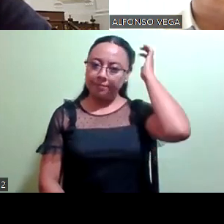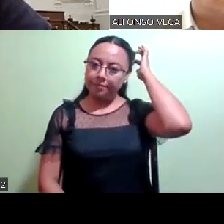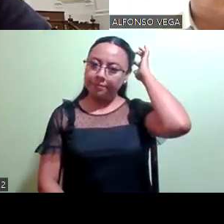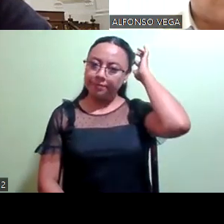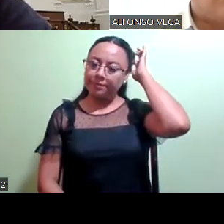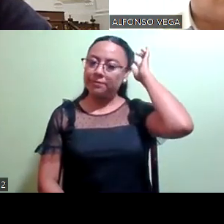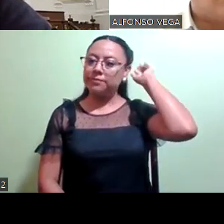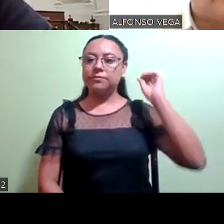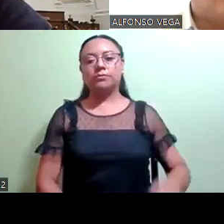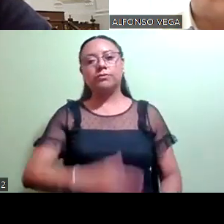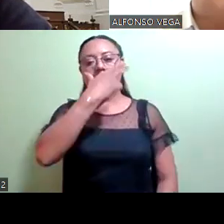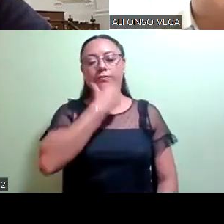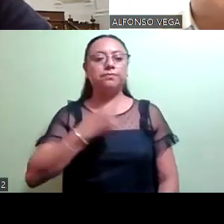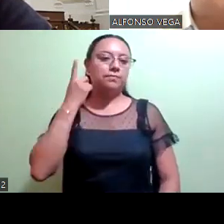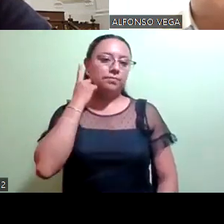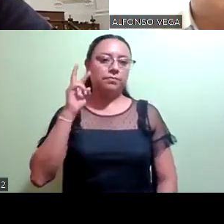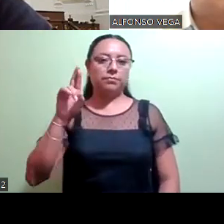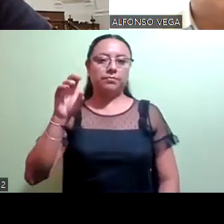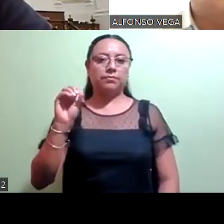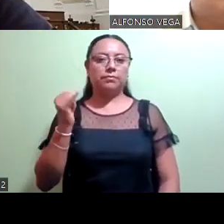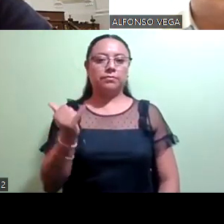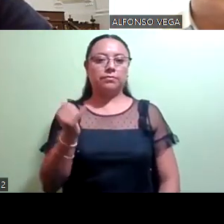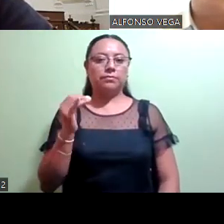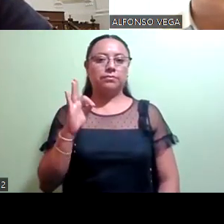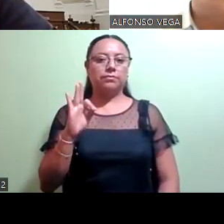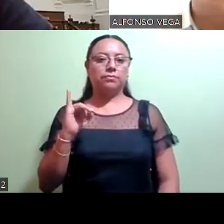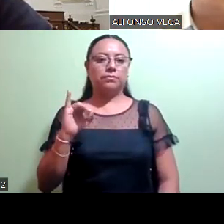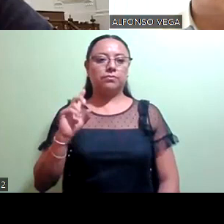Diputado Royfit Torres. Gracias,